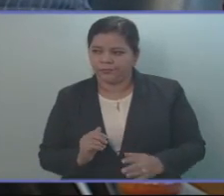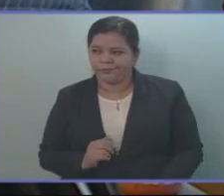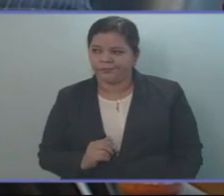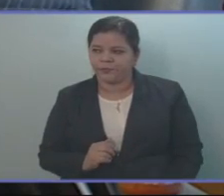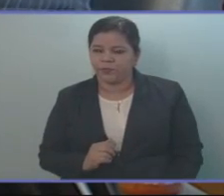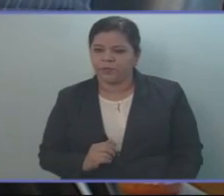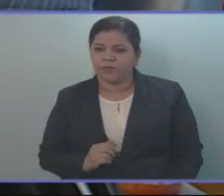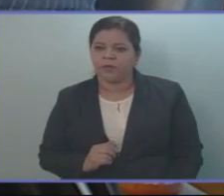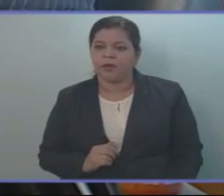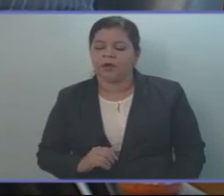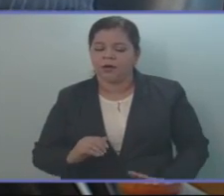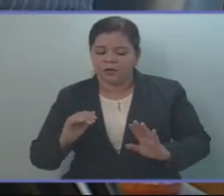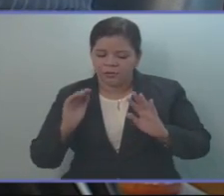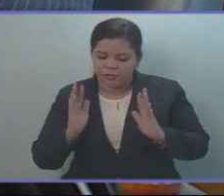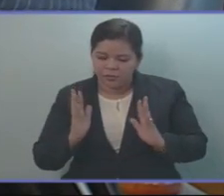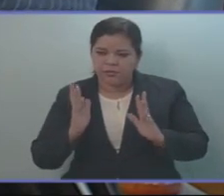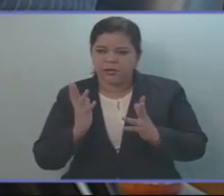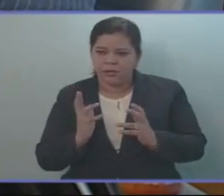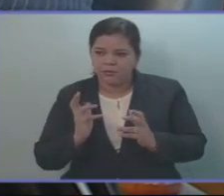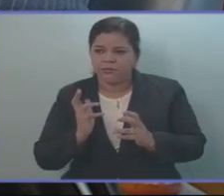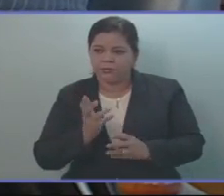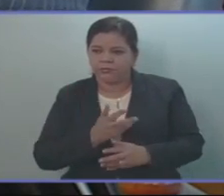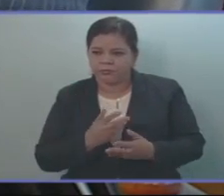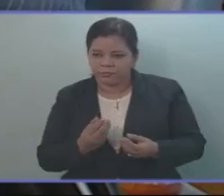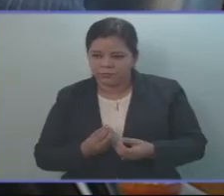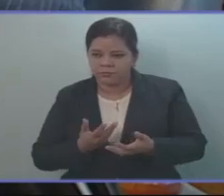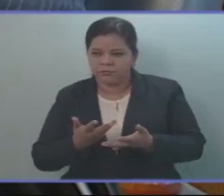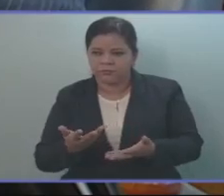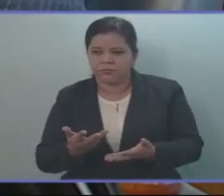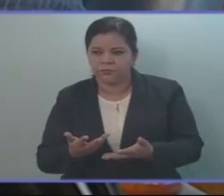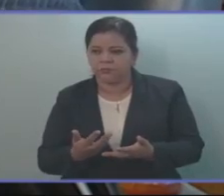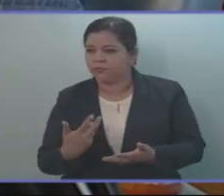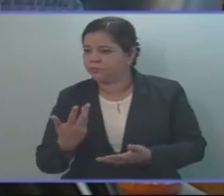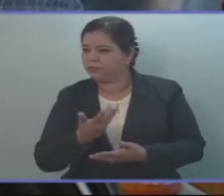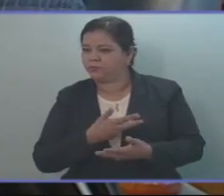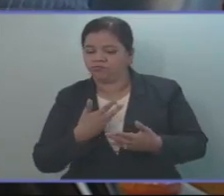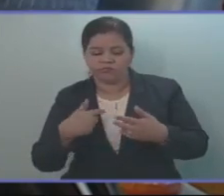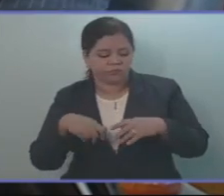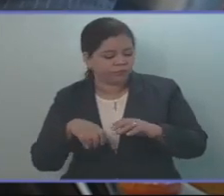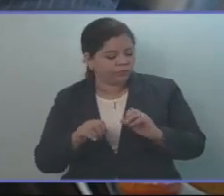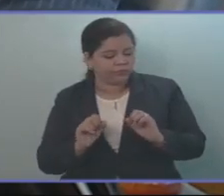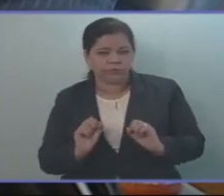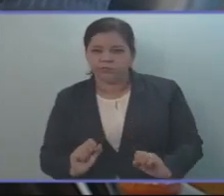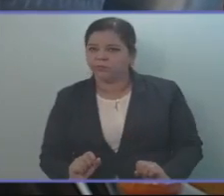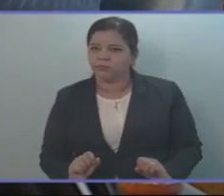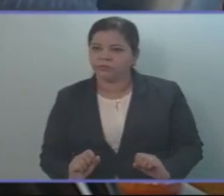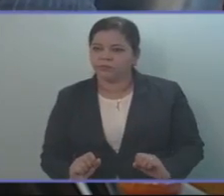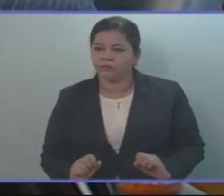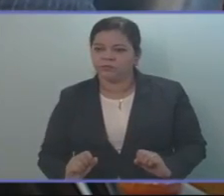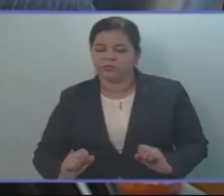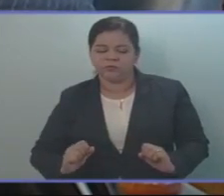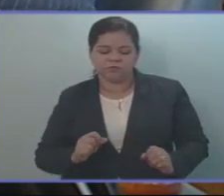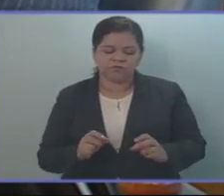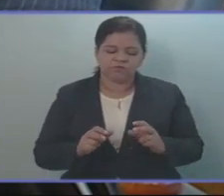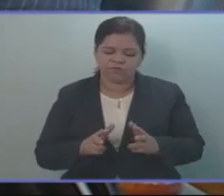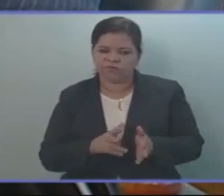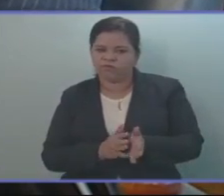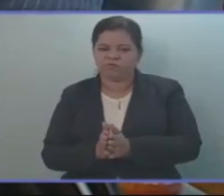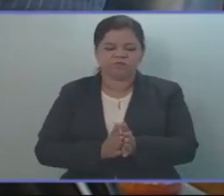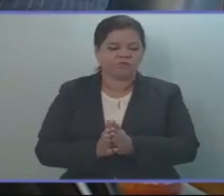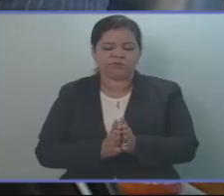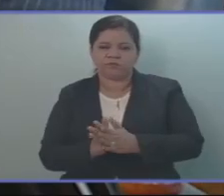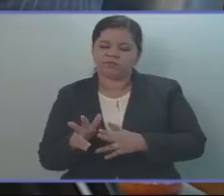Hacemos notar esto porque no podemos, por caprichos, por intereses partidarios,